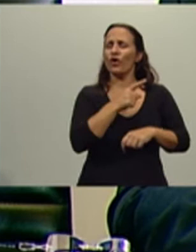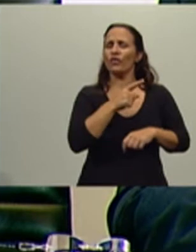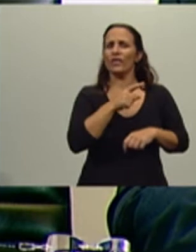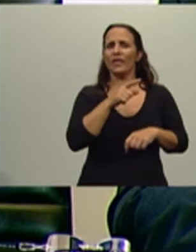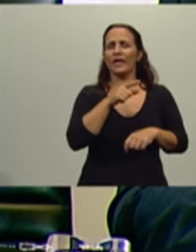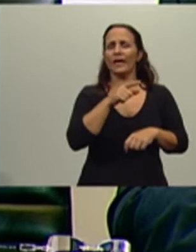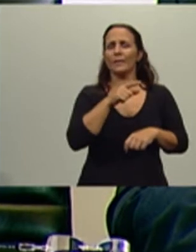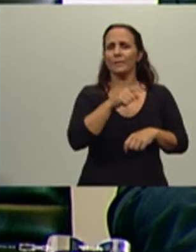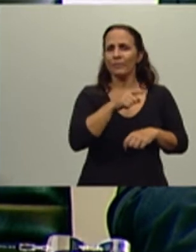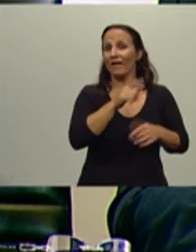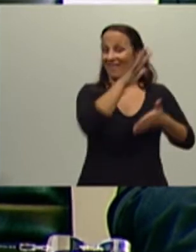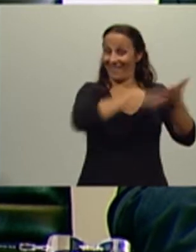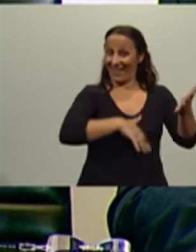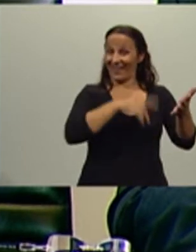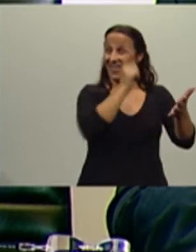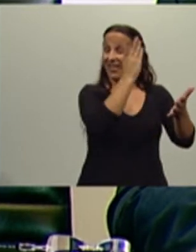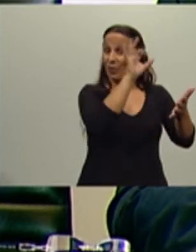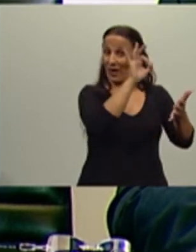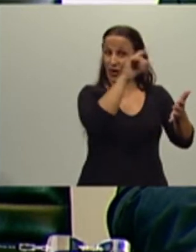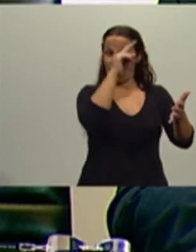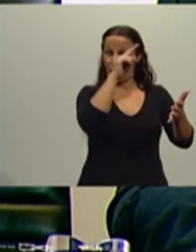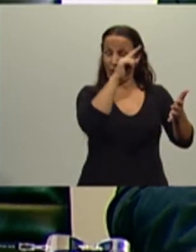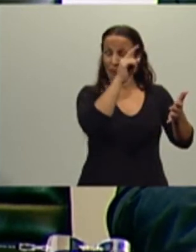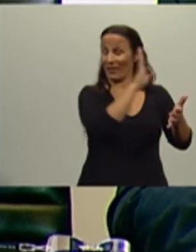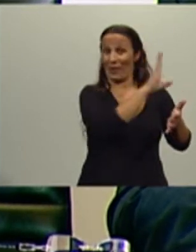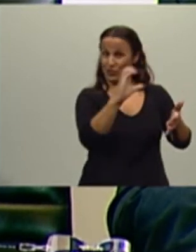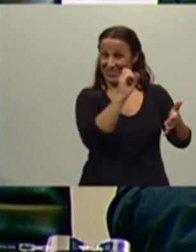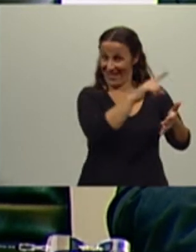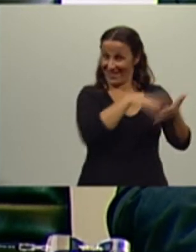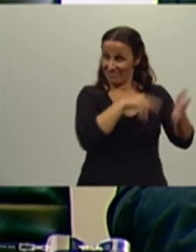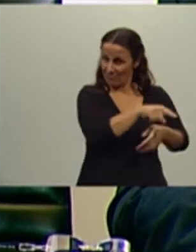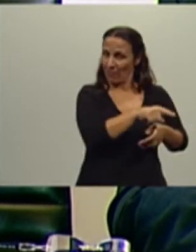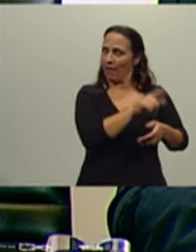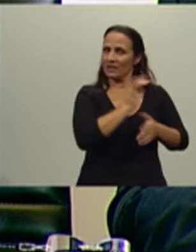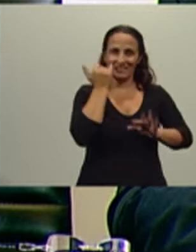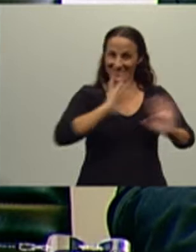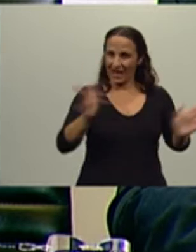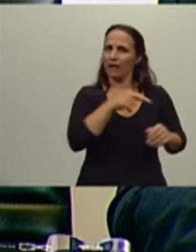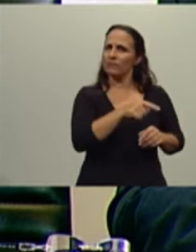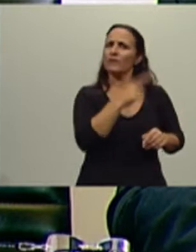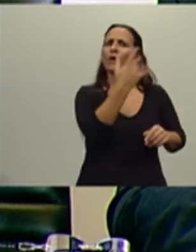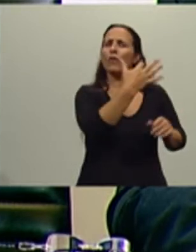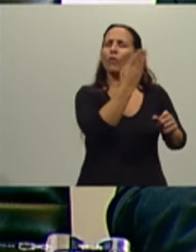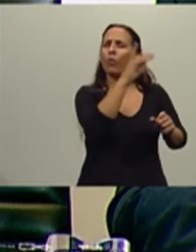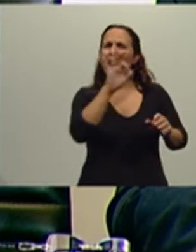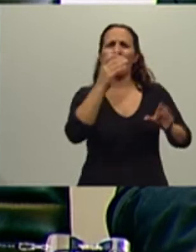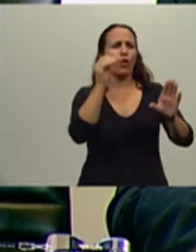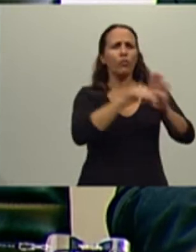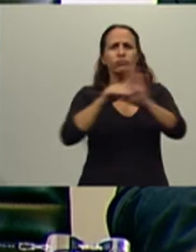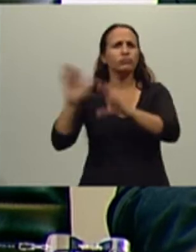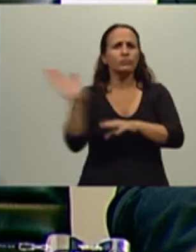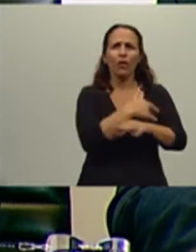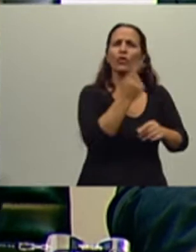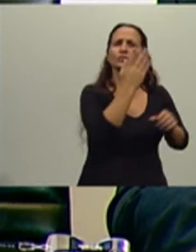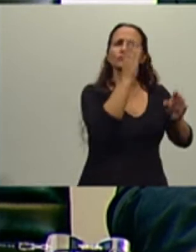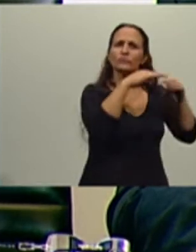sacrosanta carta orgánica del Banco Central, obligando precisamente a los bancos que presten un 5% de sus depósitos